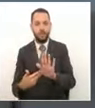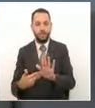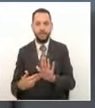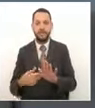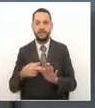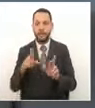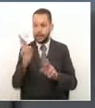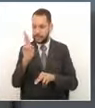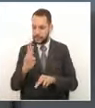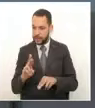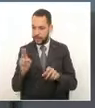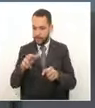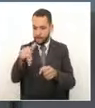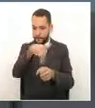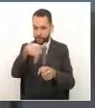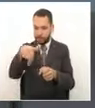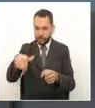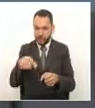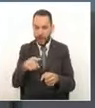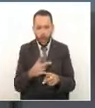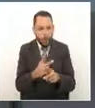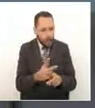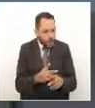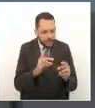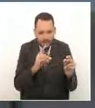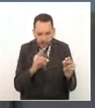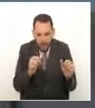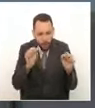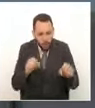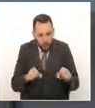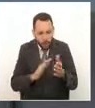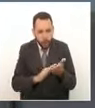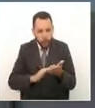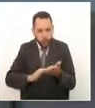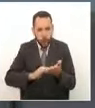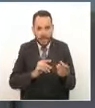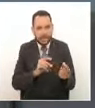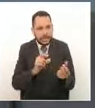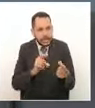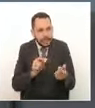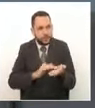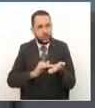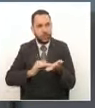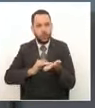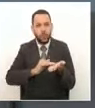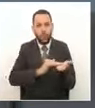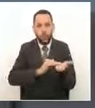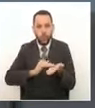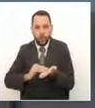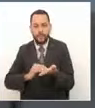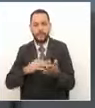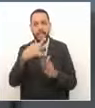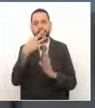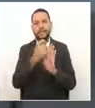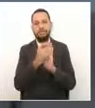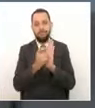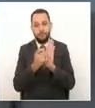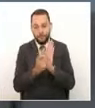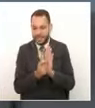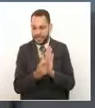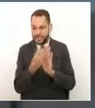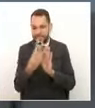Risaralda que ya estaban en el momento preciso listos y nosotros mismos fuimos y lo verificamos tres veces fuimos para